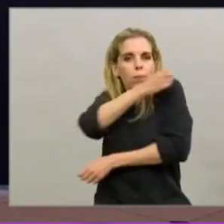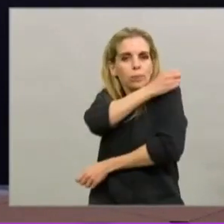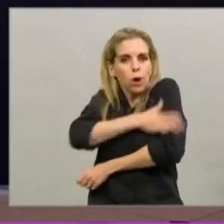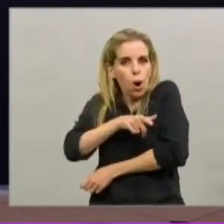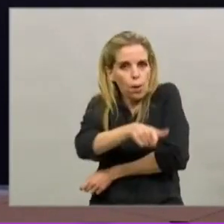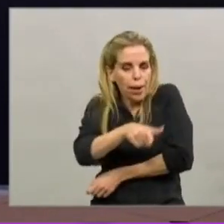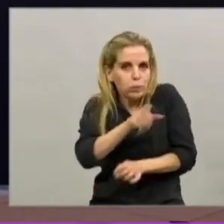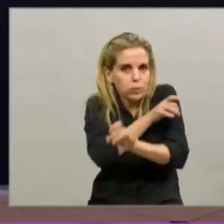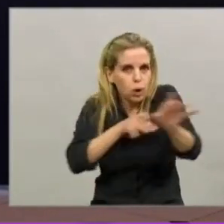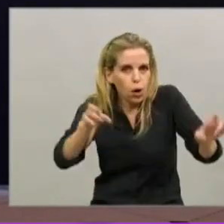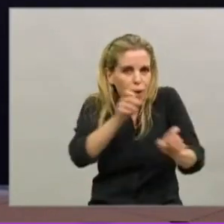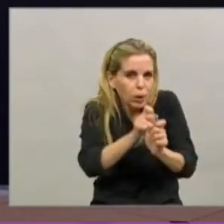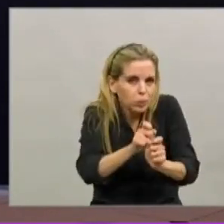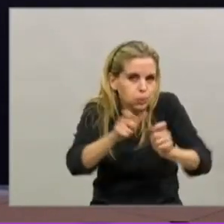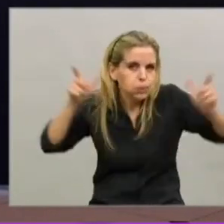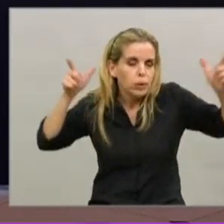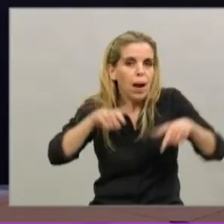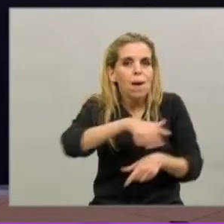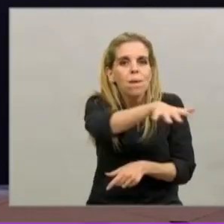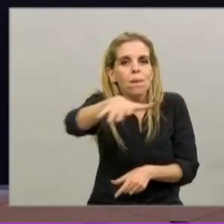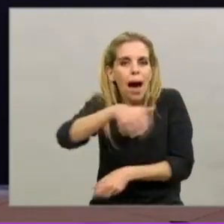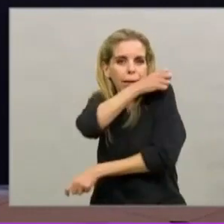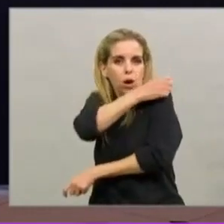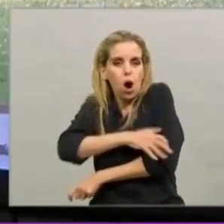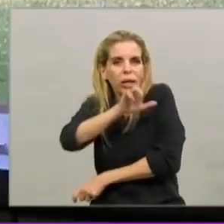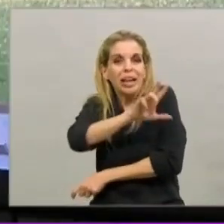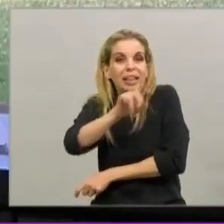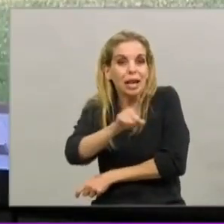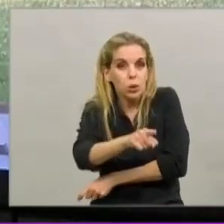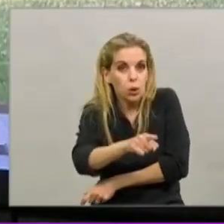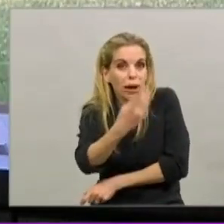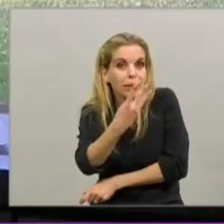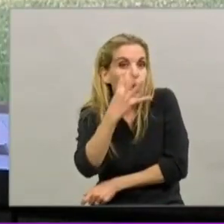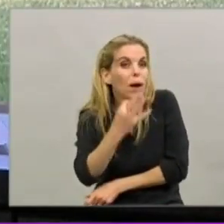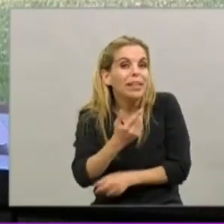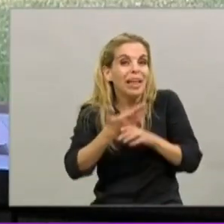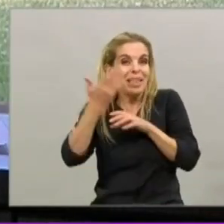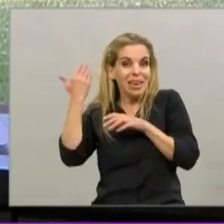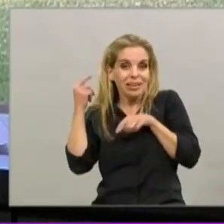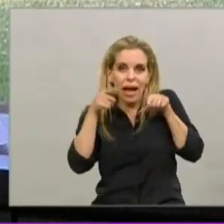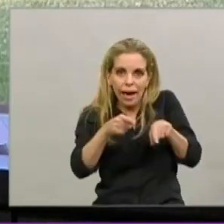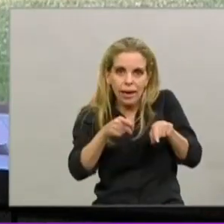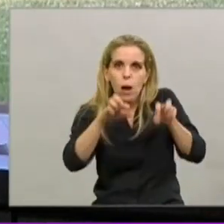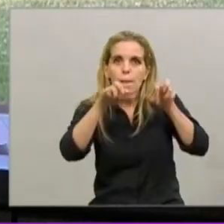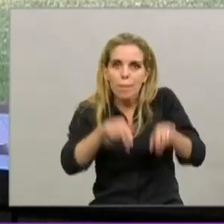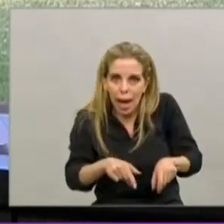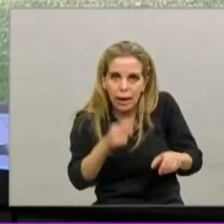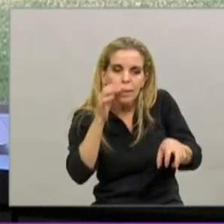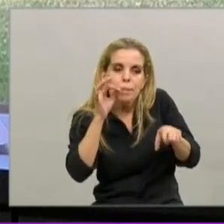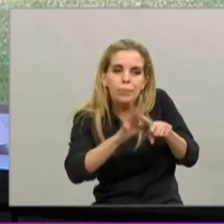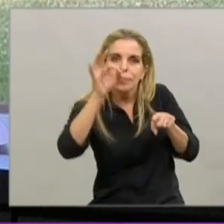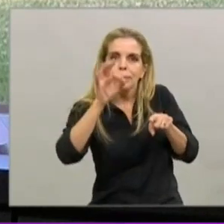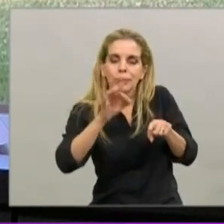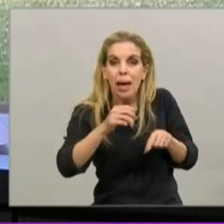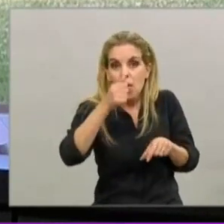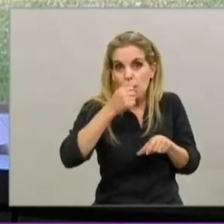muy fuerte en el barrio 31 hace 40 días. Se aplicó a fondo el plan detectar. El domingo fue el primer día